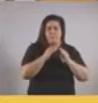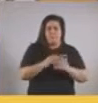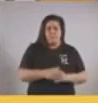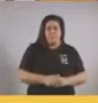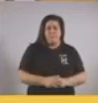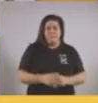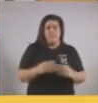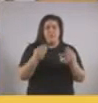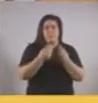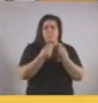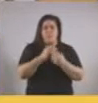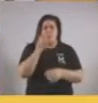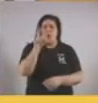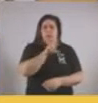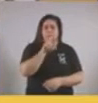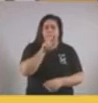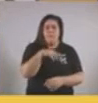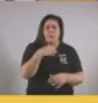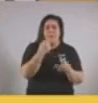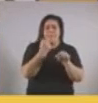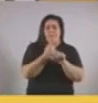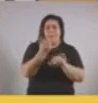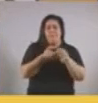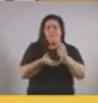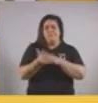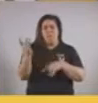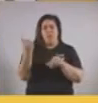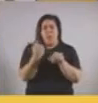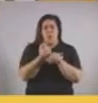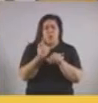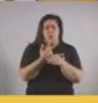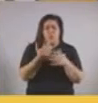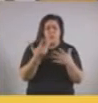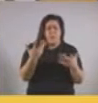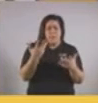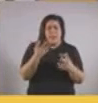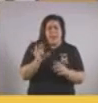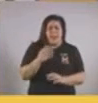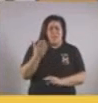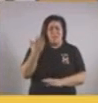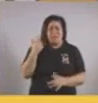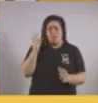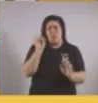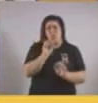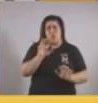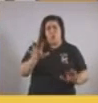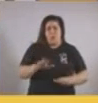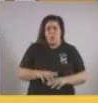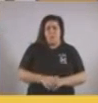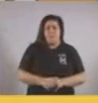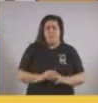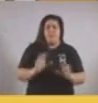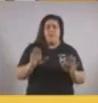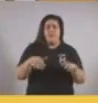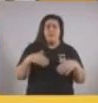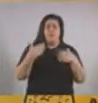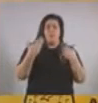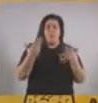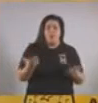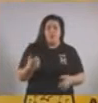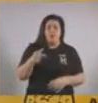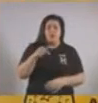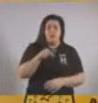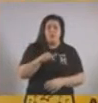Muchas de ellas no podían salir a trabajar. La verdad que fue terrible el año pasado. Por eso, desde que